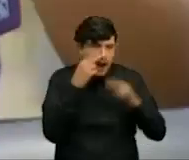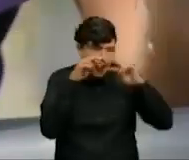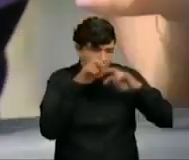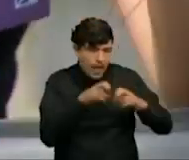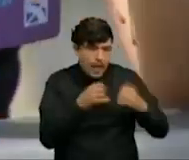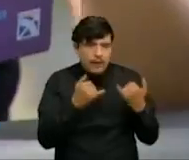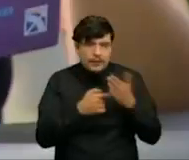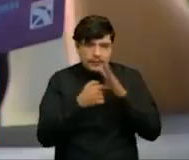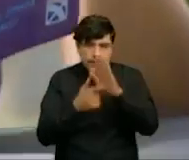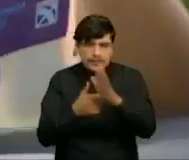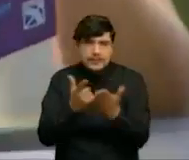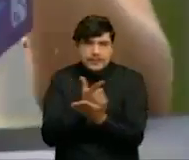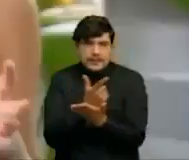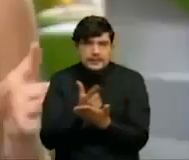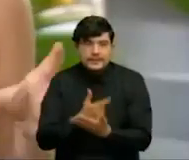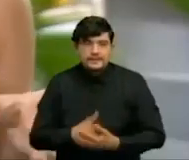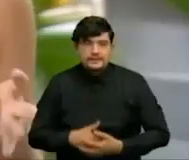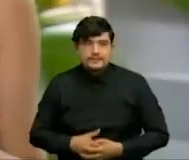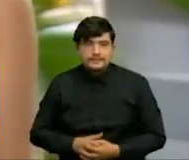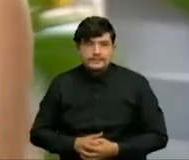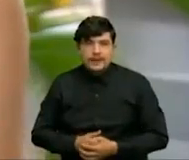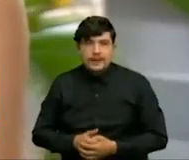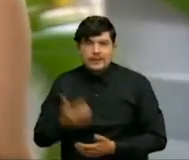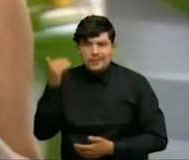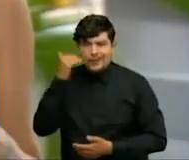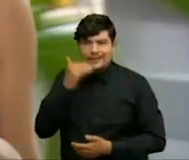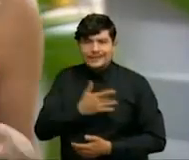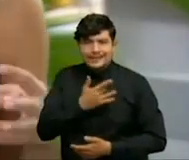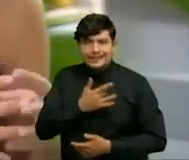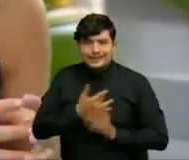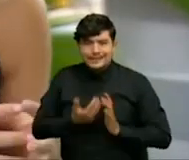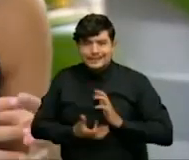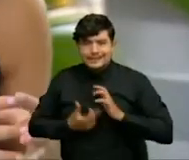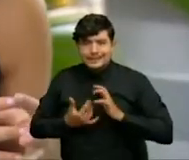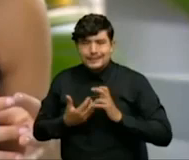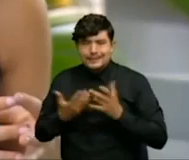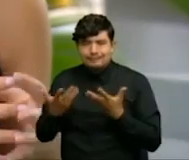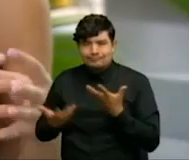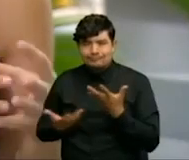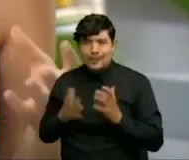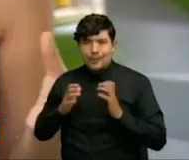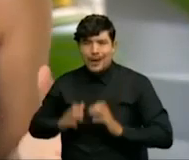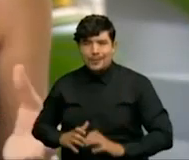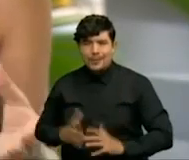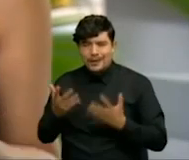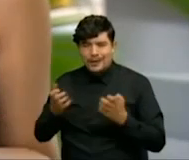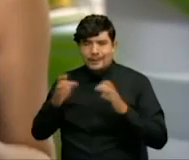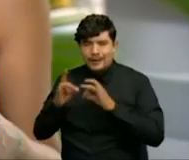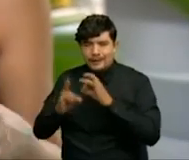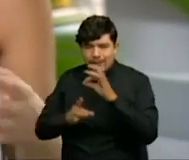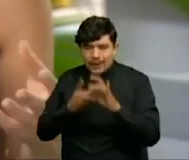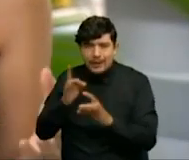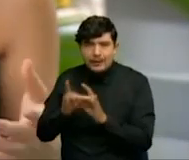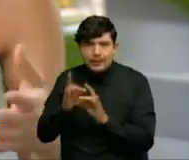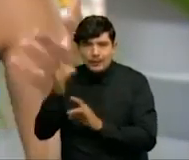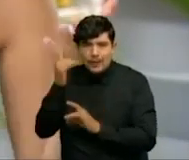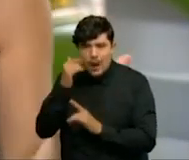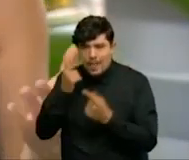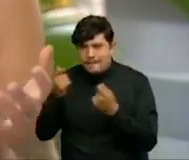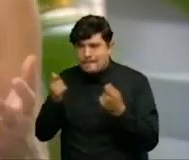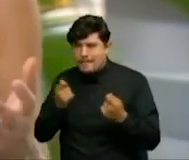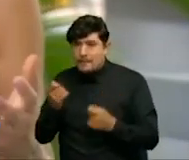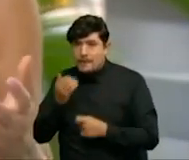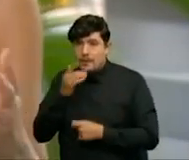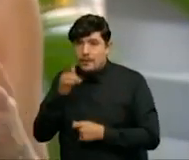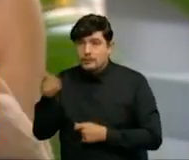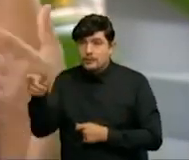literario. Toda esta carga emocional, sobre todo que tenemos las mujeres, por vernos perfectas, que nos lleva en cierta medida, si alguien